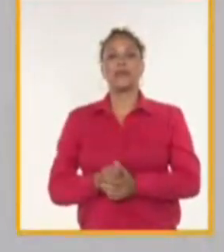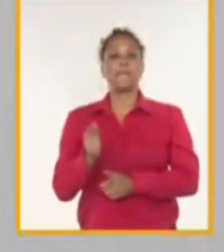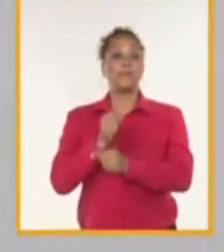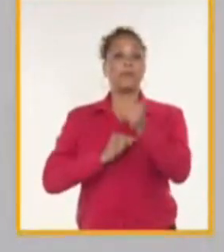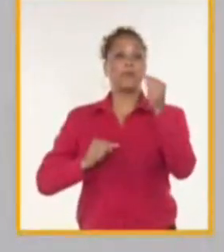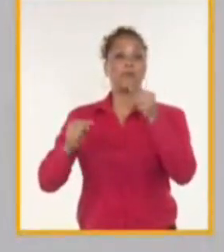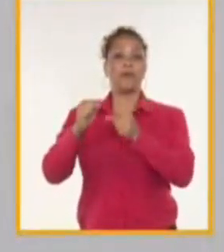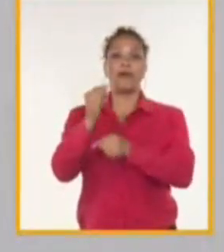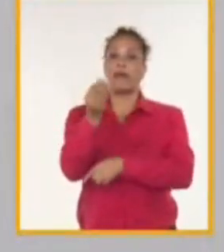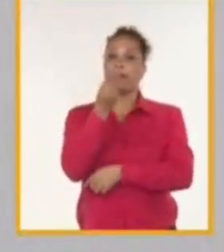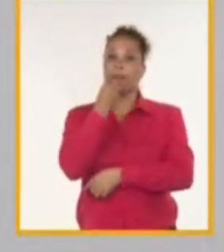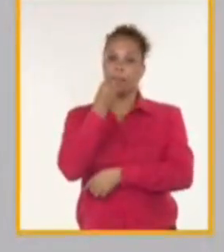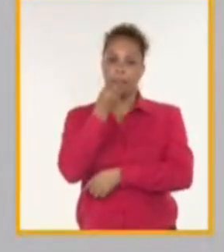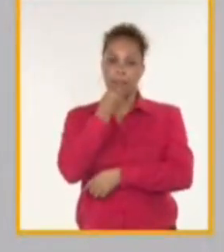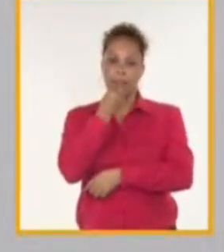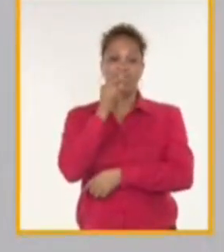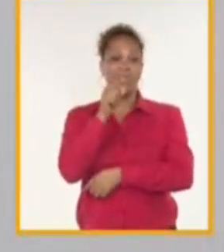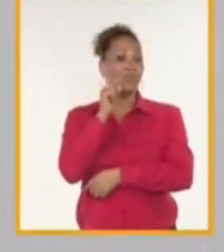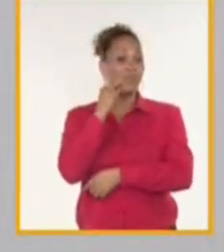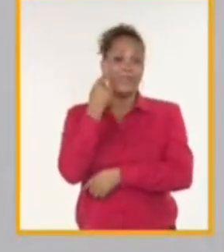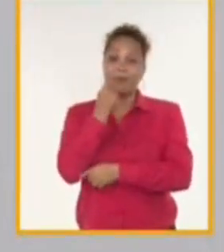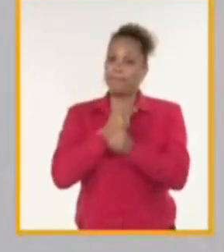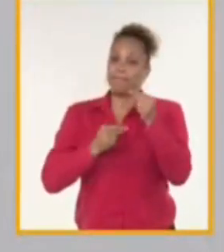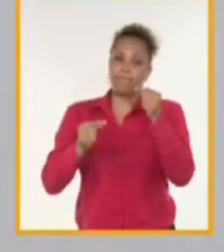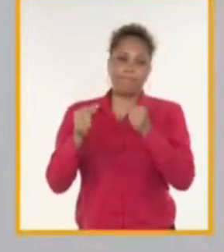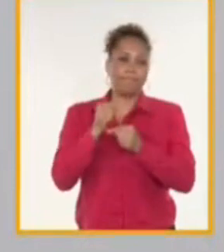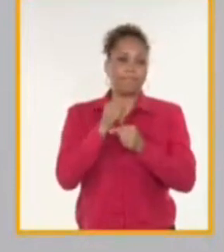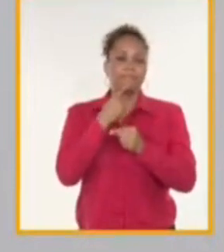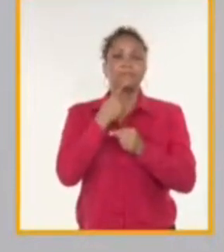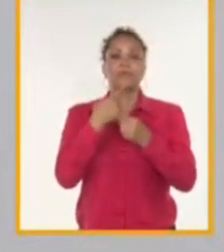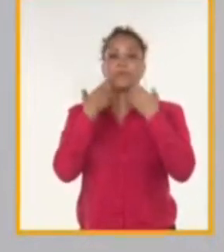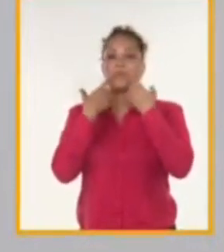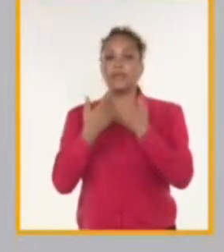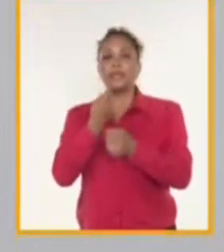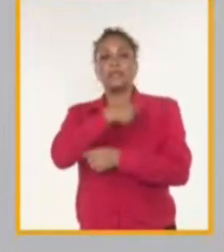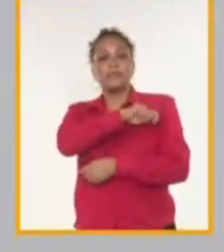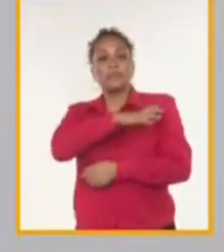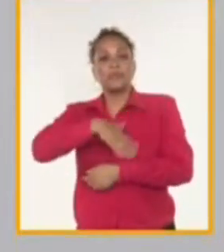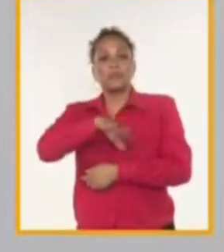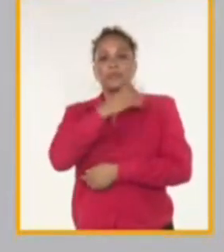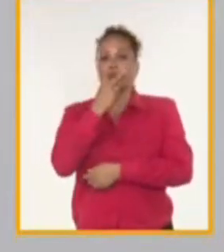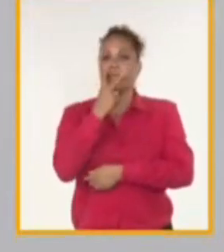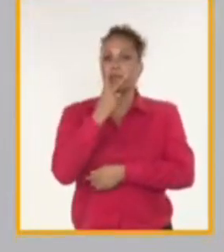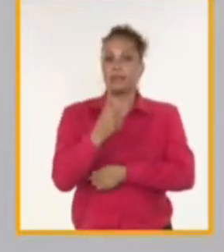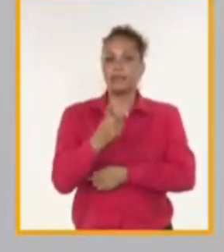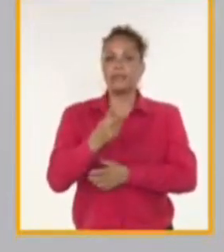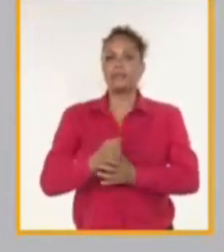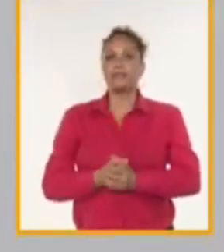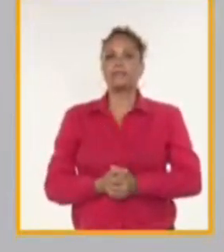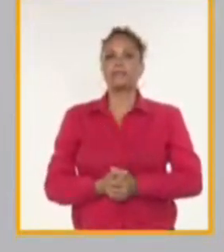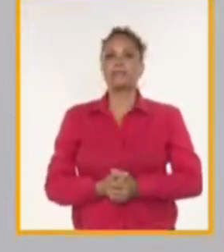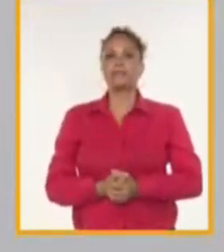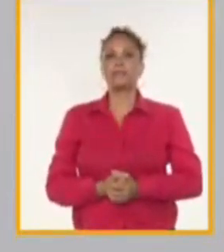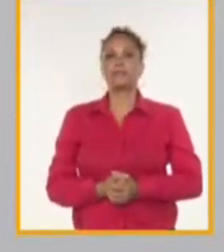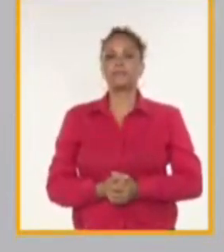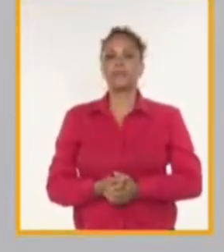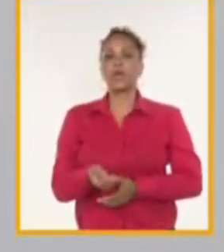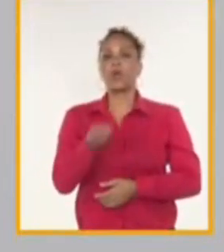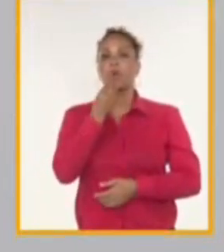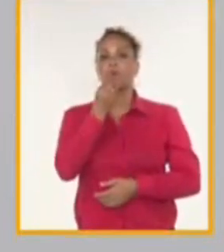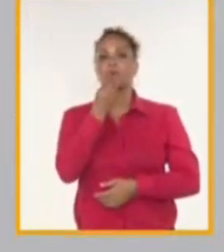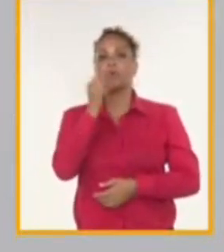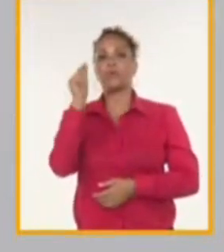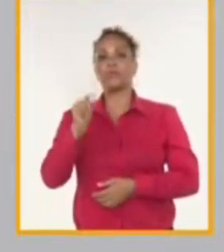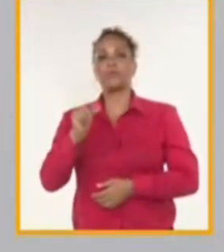que es un eje fundamental para la población, para la atención a la población, bienes de uso y consumo personal